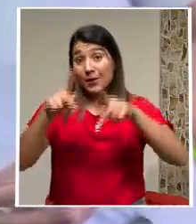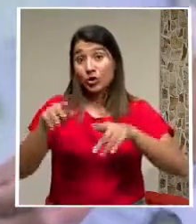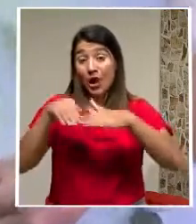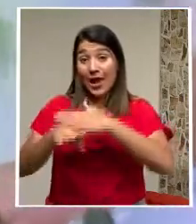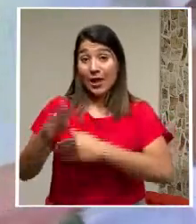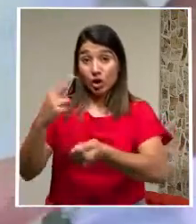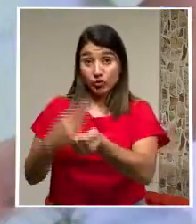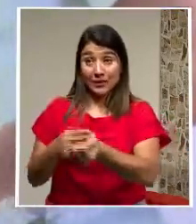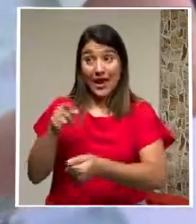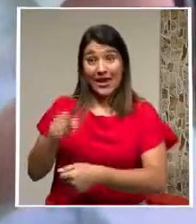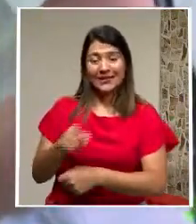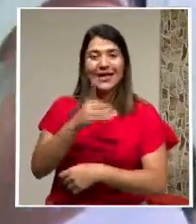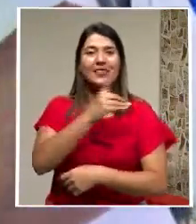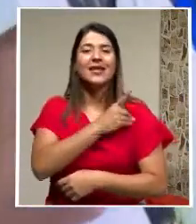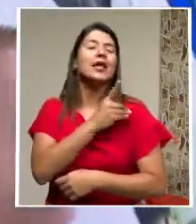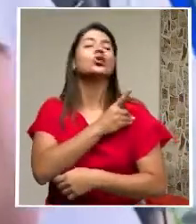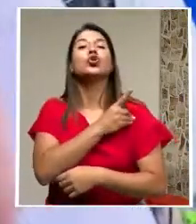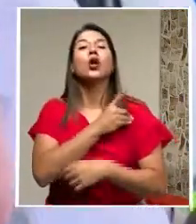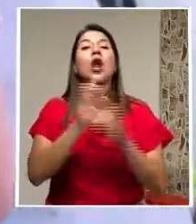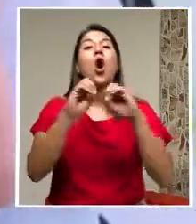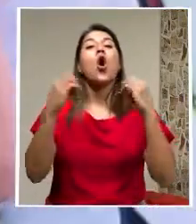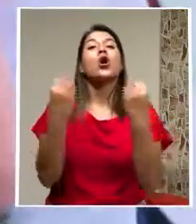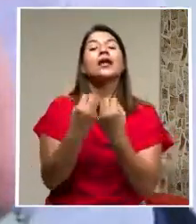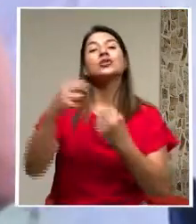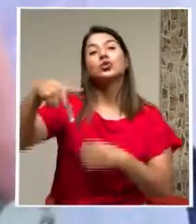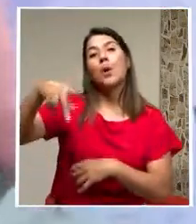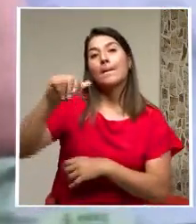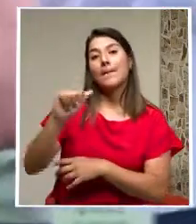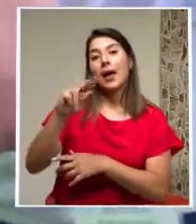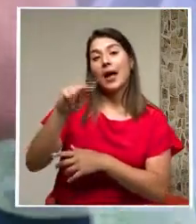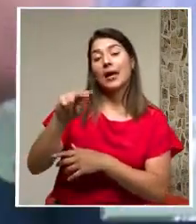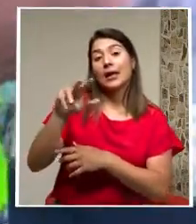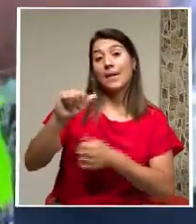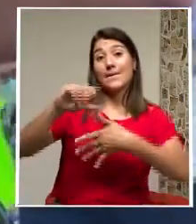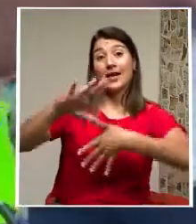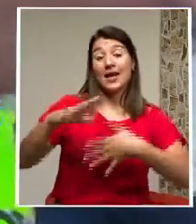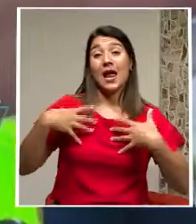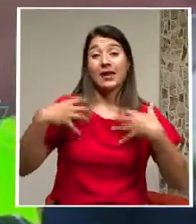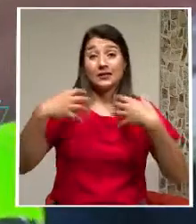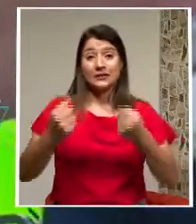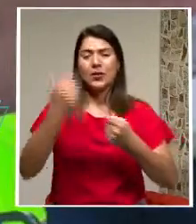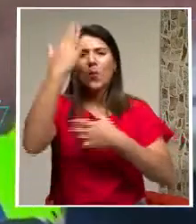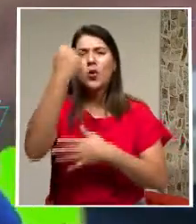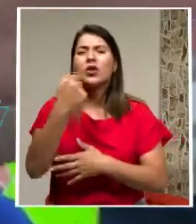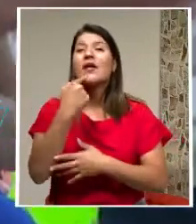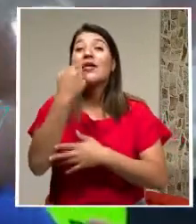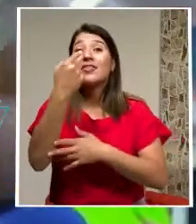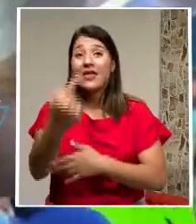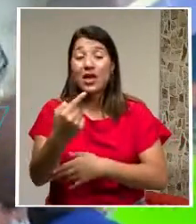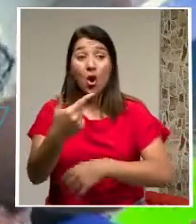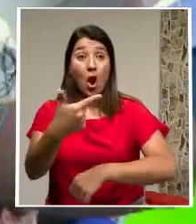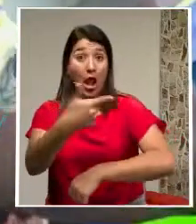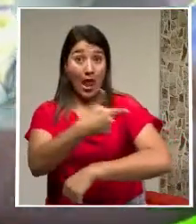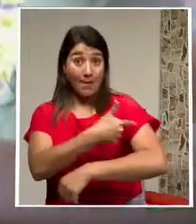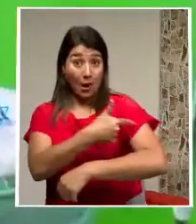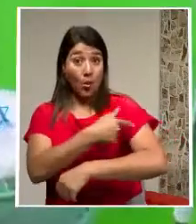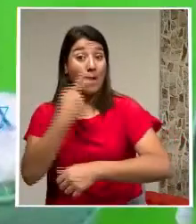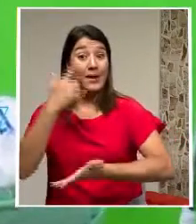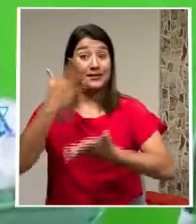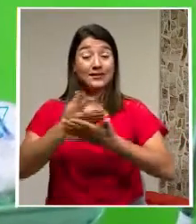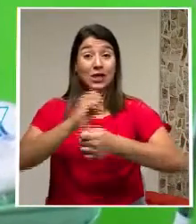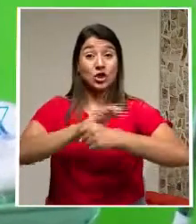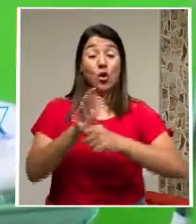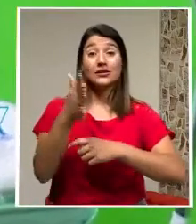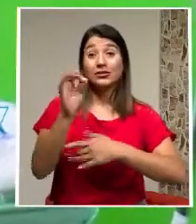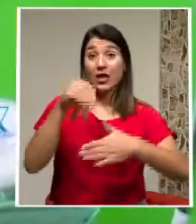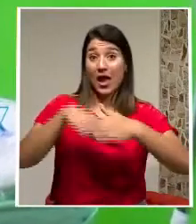palabras De la directora De la organización Panamericana De la salud Tras advertir Que el suministro De vacunas Contra la COVID-19 En las